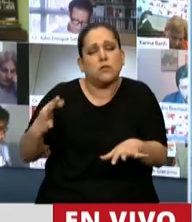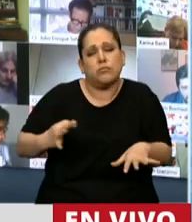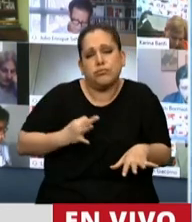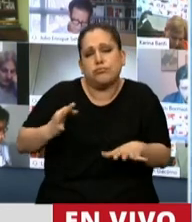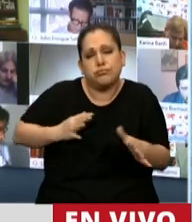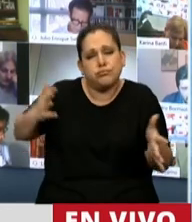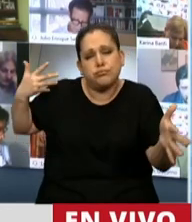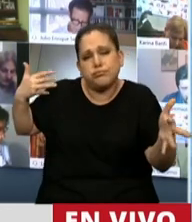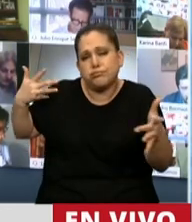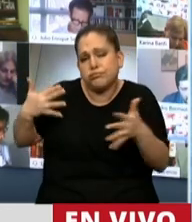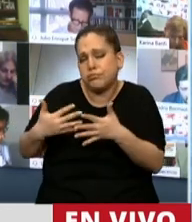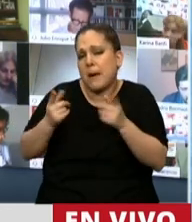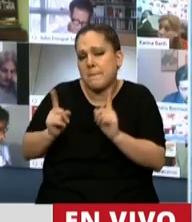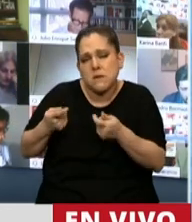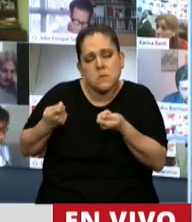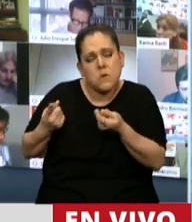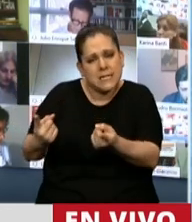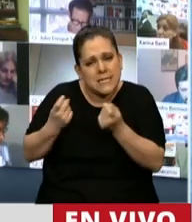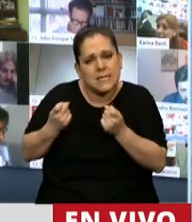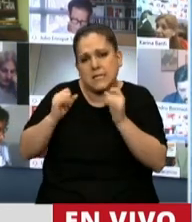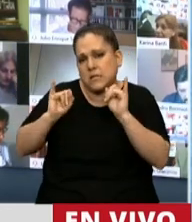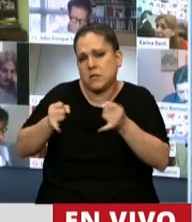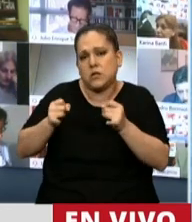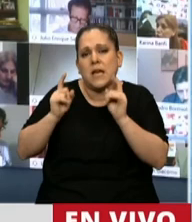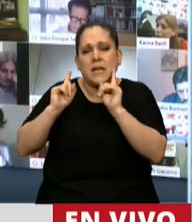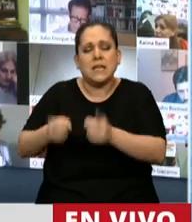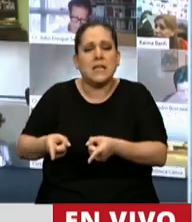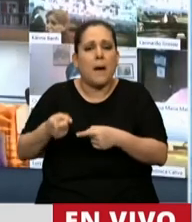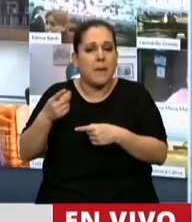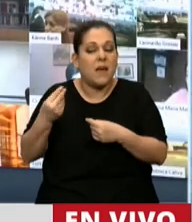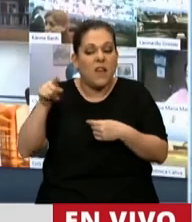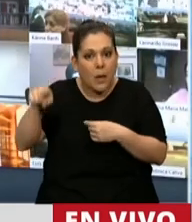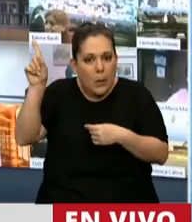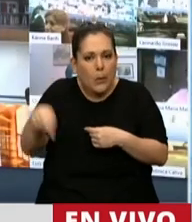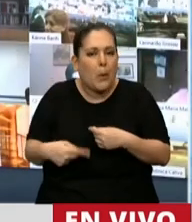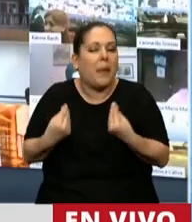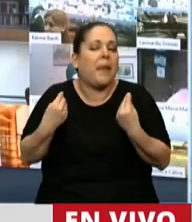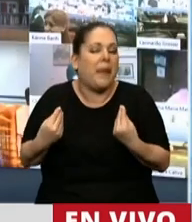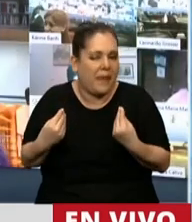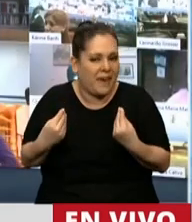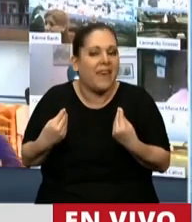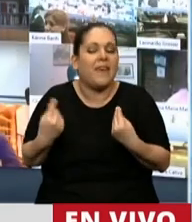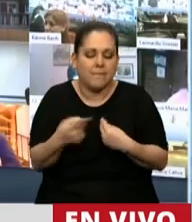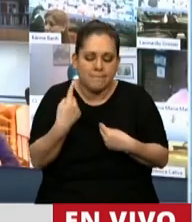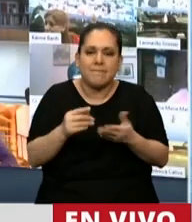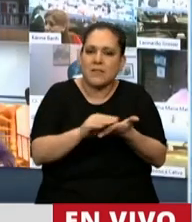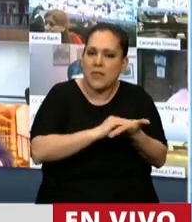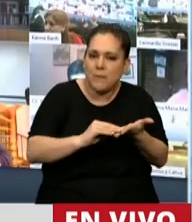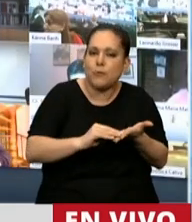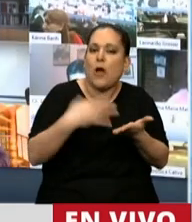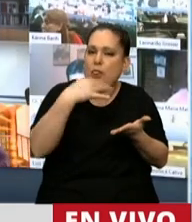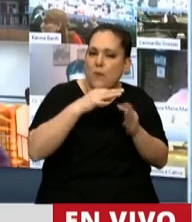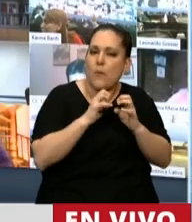necesitando y lo venían reclamando, pero sino que también abre la puerta para animarnos como legisladores a discutir